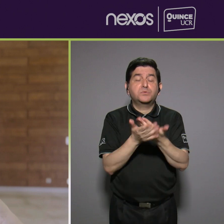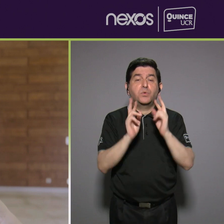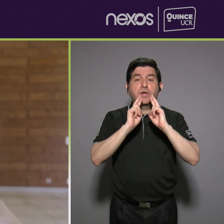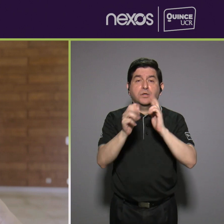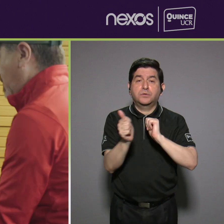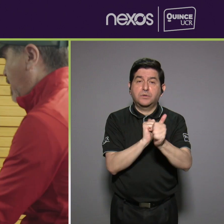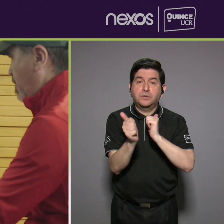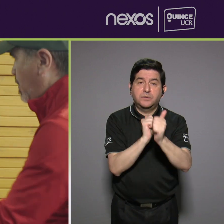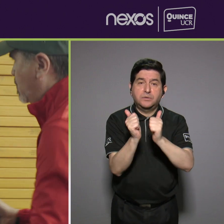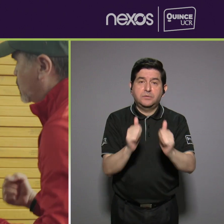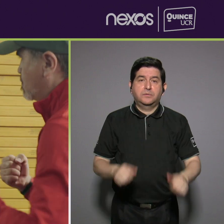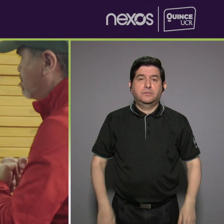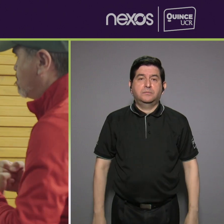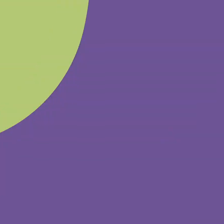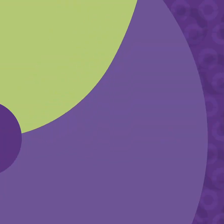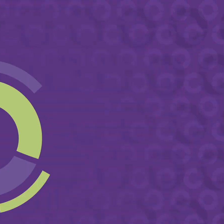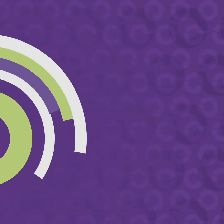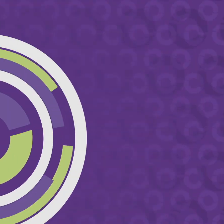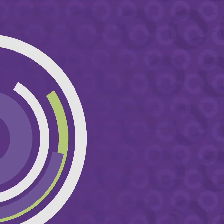deportivos.